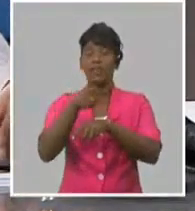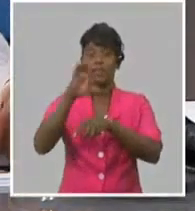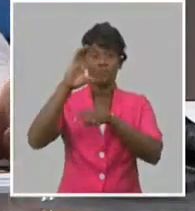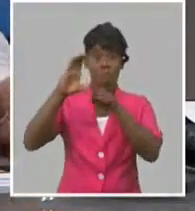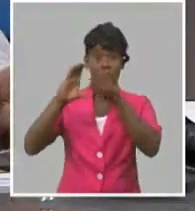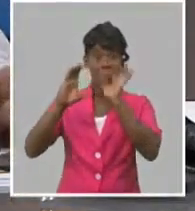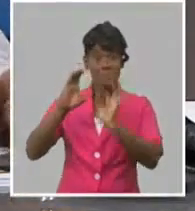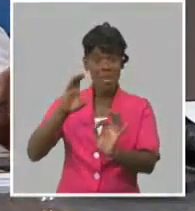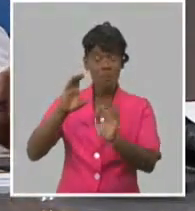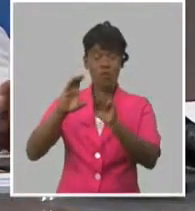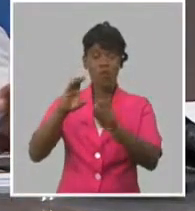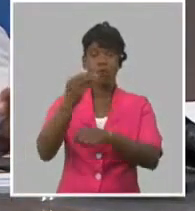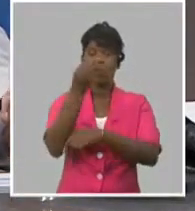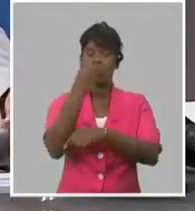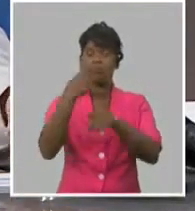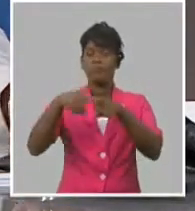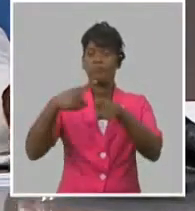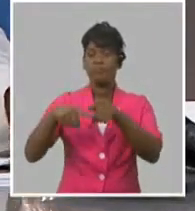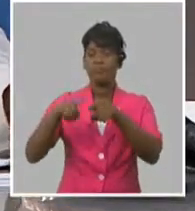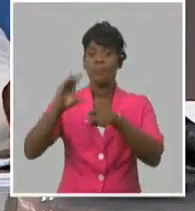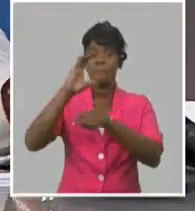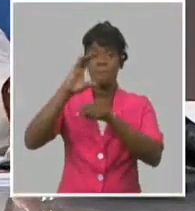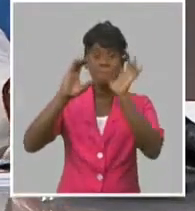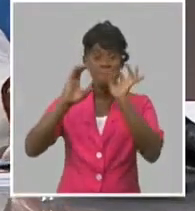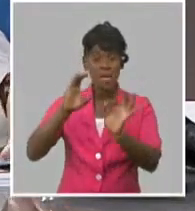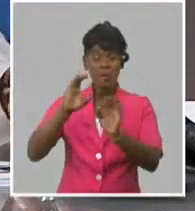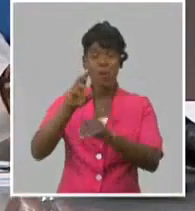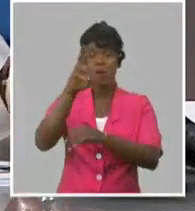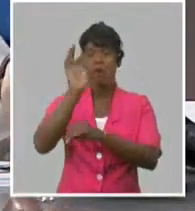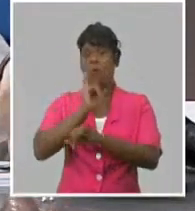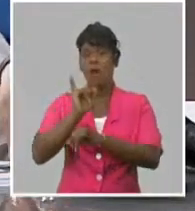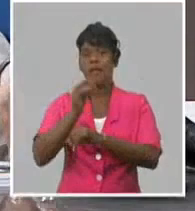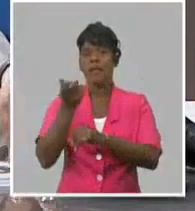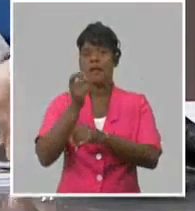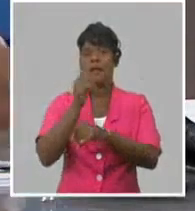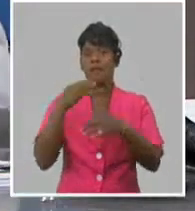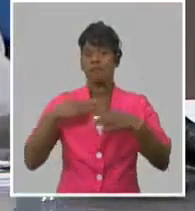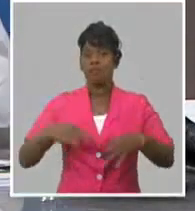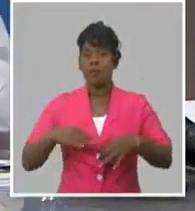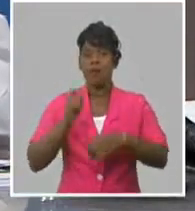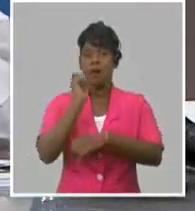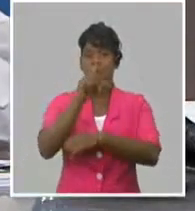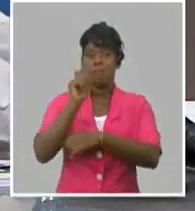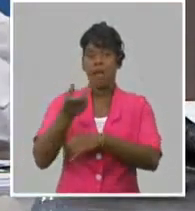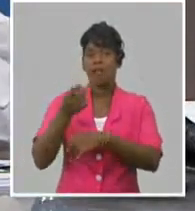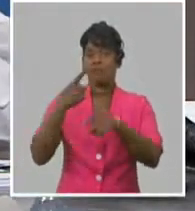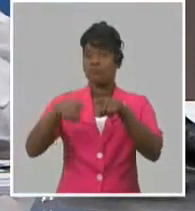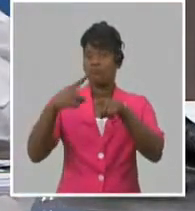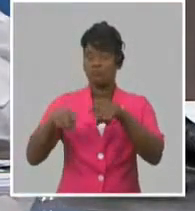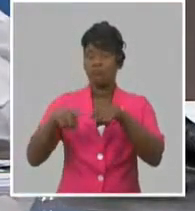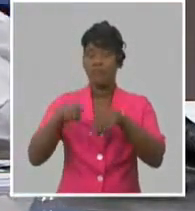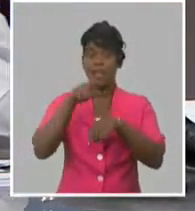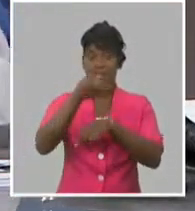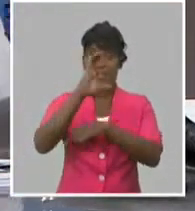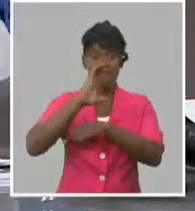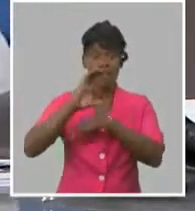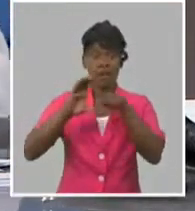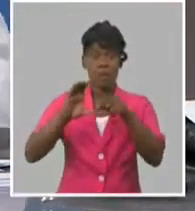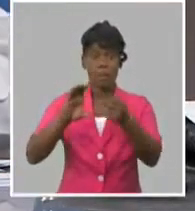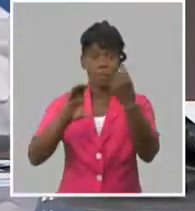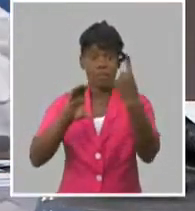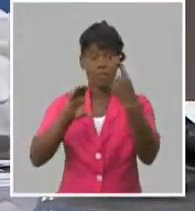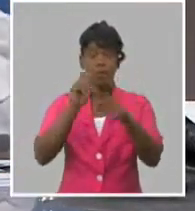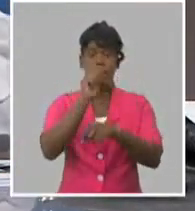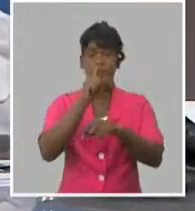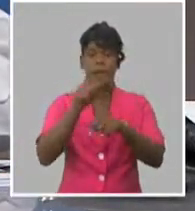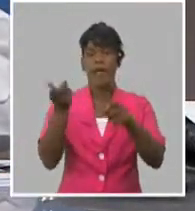esas limitaciones. Tratando de resolver el tema de los salarios y sin haber hecho